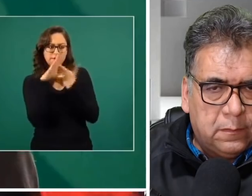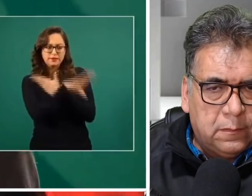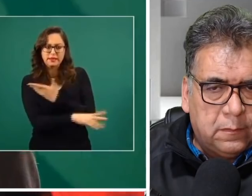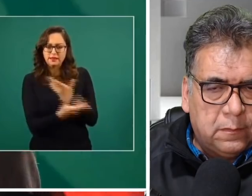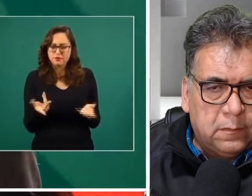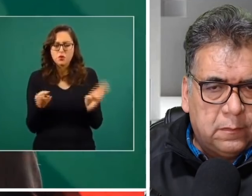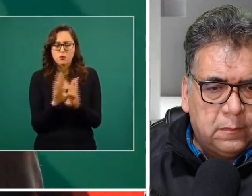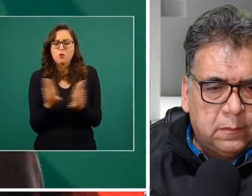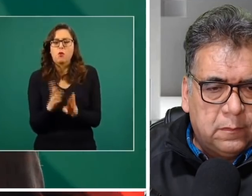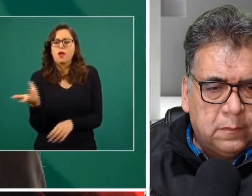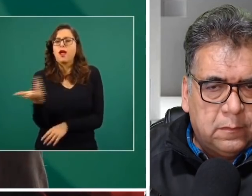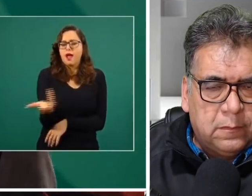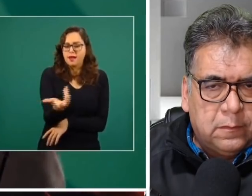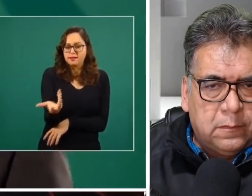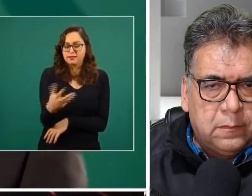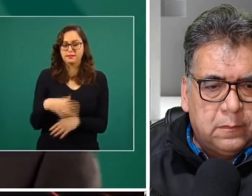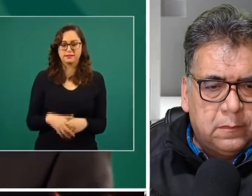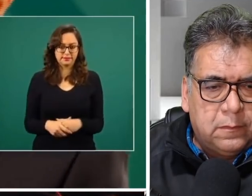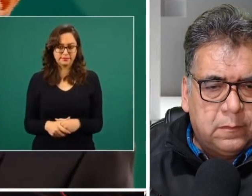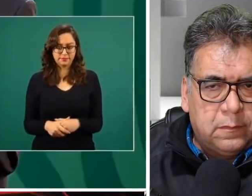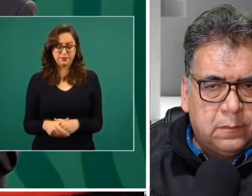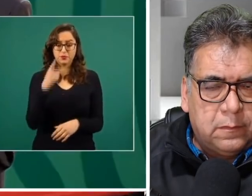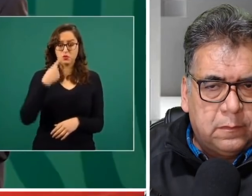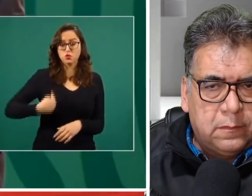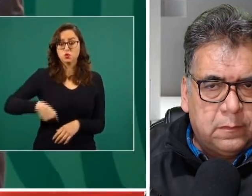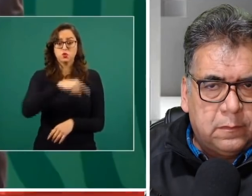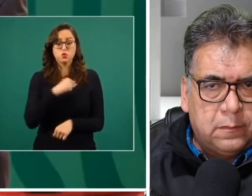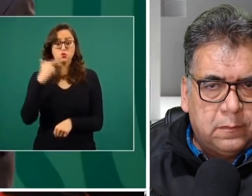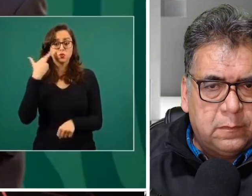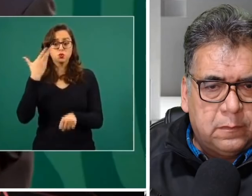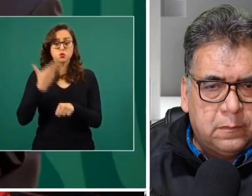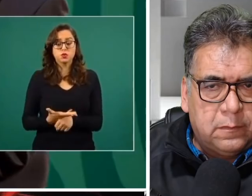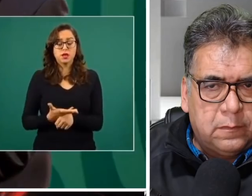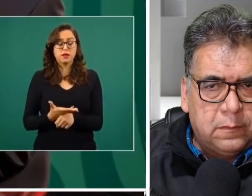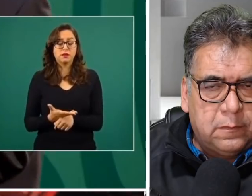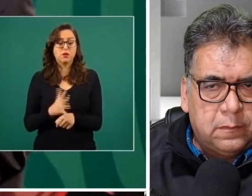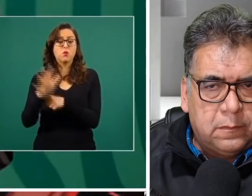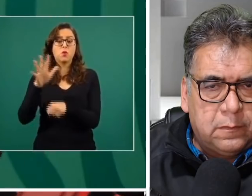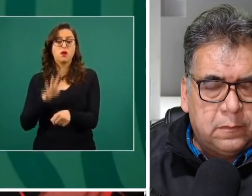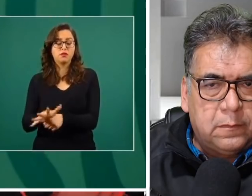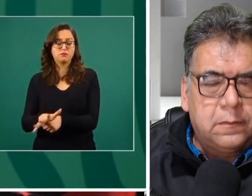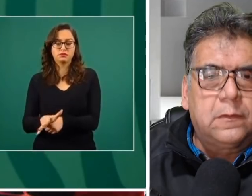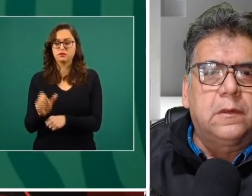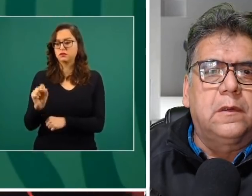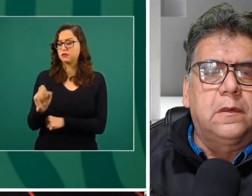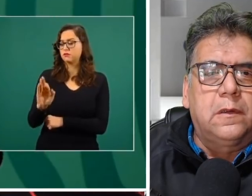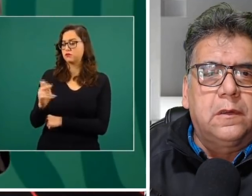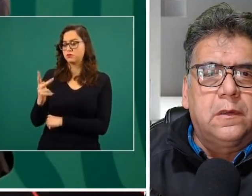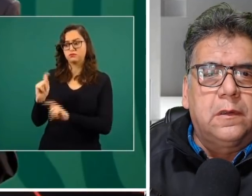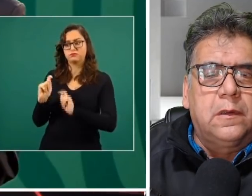Por lo que a nosotros corresponde es la Secretaría de la Función Pública y está actuando bien